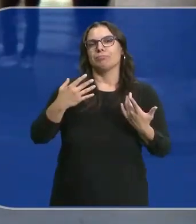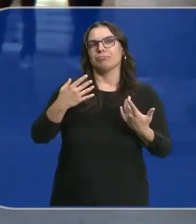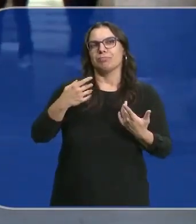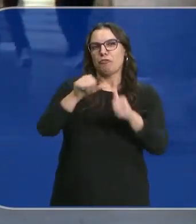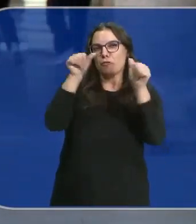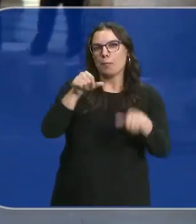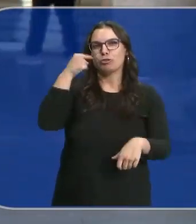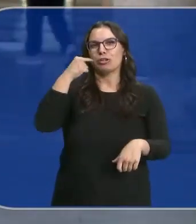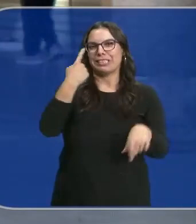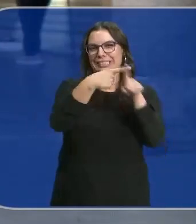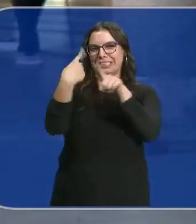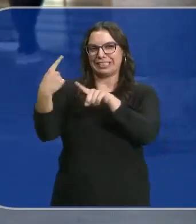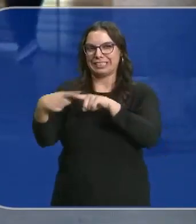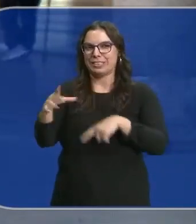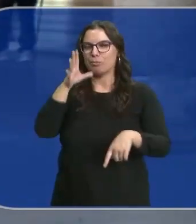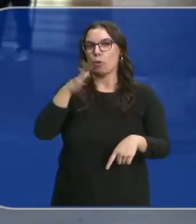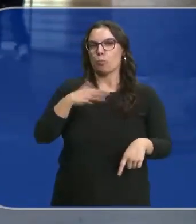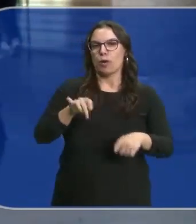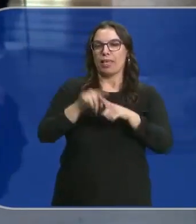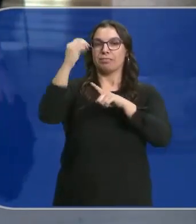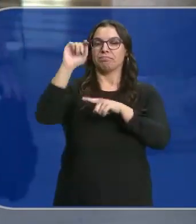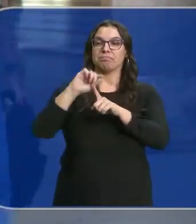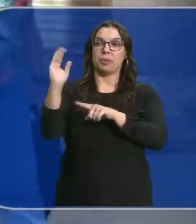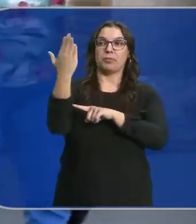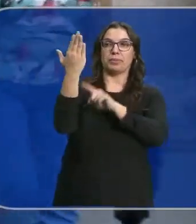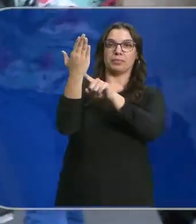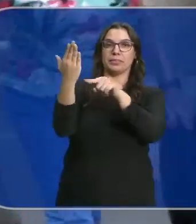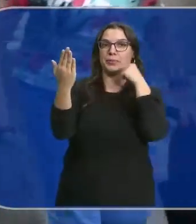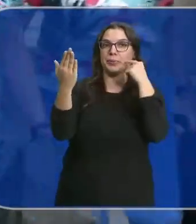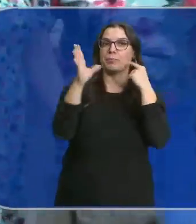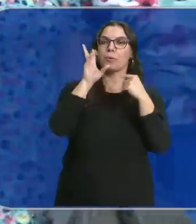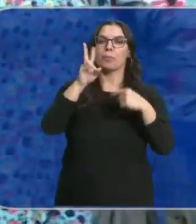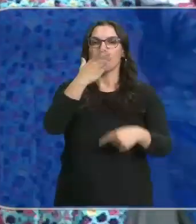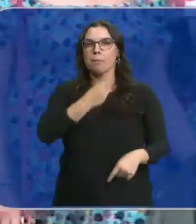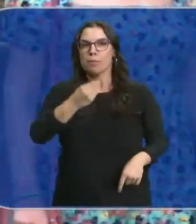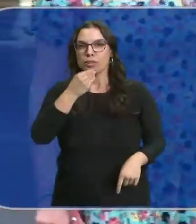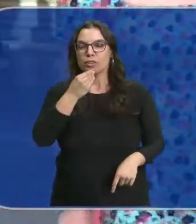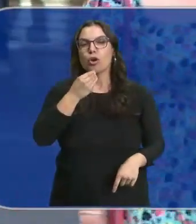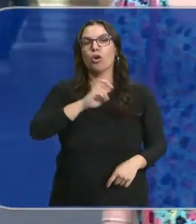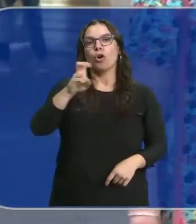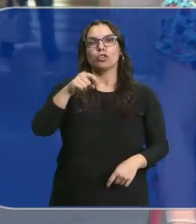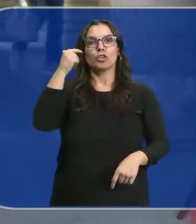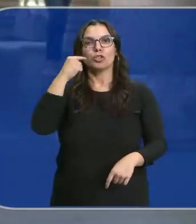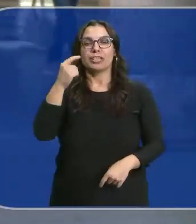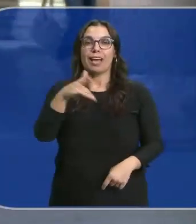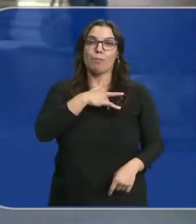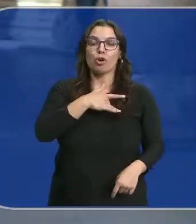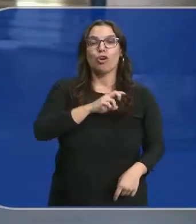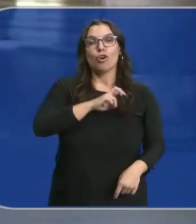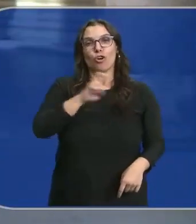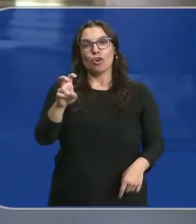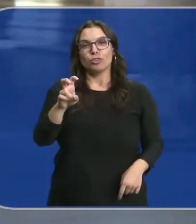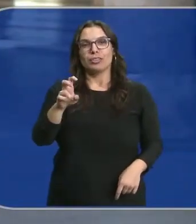tipo de sonrisas, porque el de enfrente nos está sonriendo, porque vemos también algo bonito. Están las sonrisas por amor y